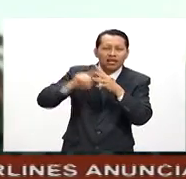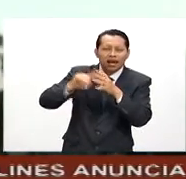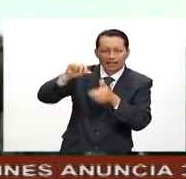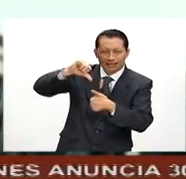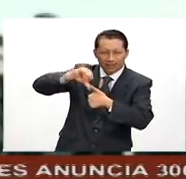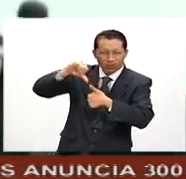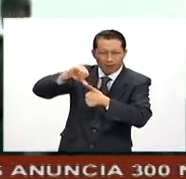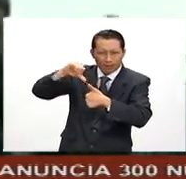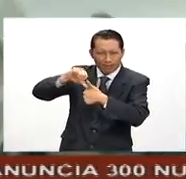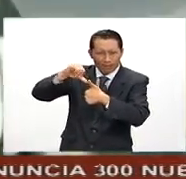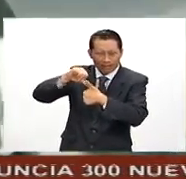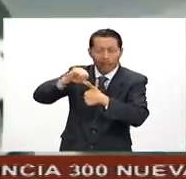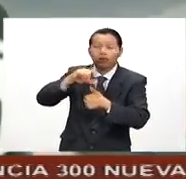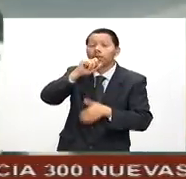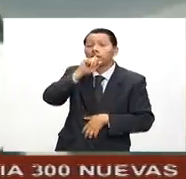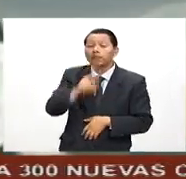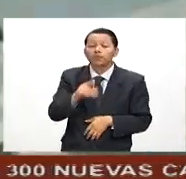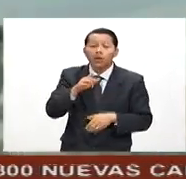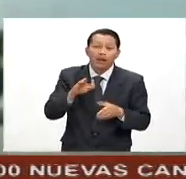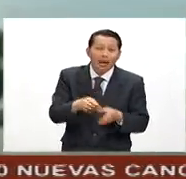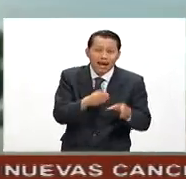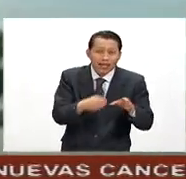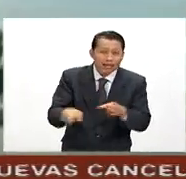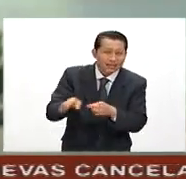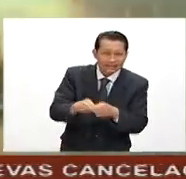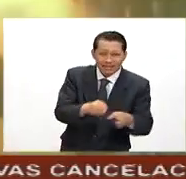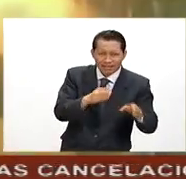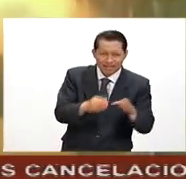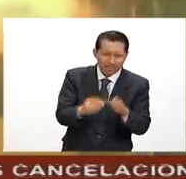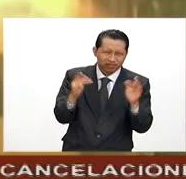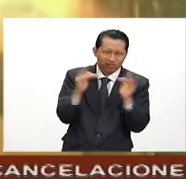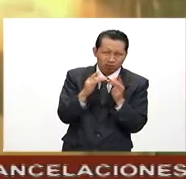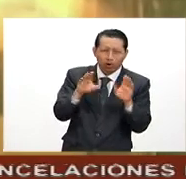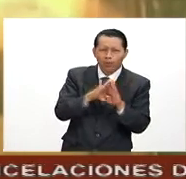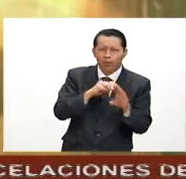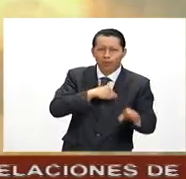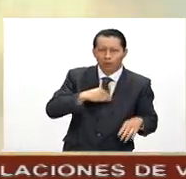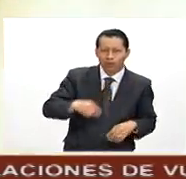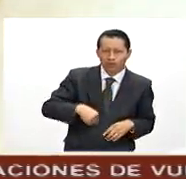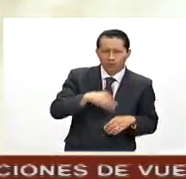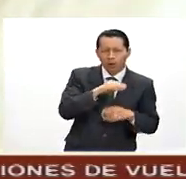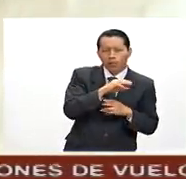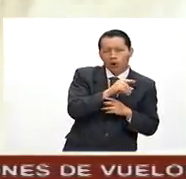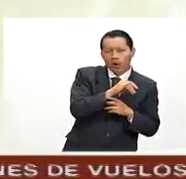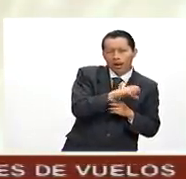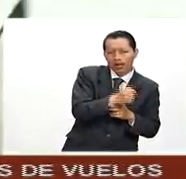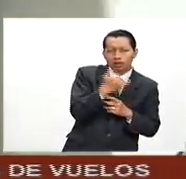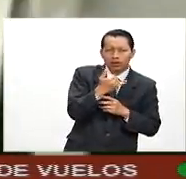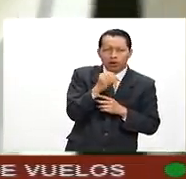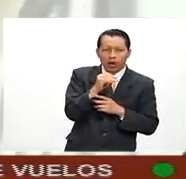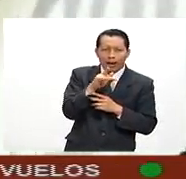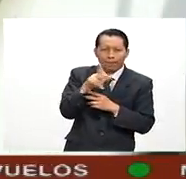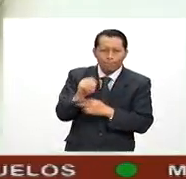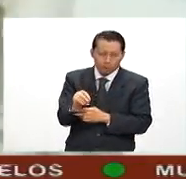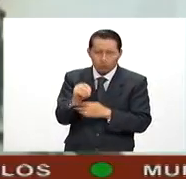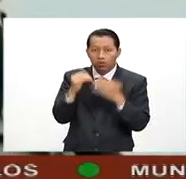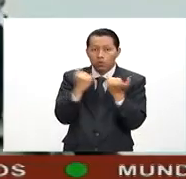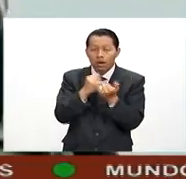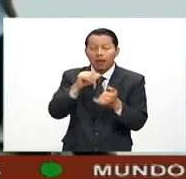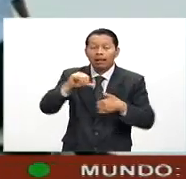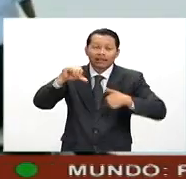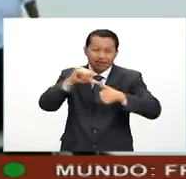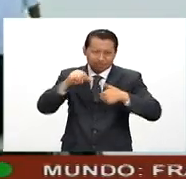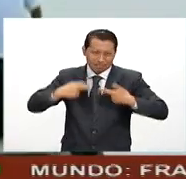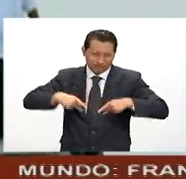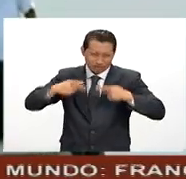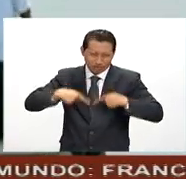El operativo se realizó sobre la carretera interestatal que conecta los municipios de Antiguo Morelos y Ocampo. Los centroamericanos fueron puestos